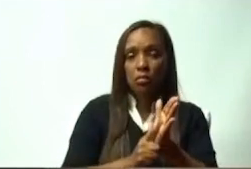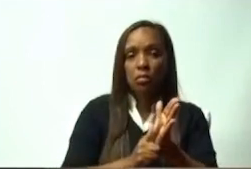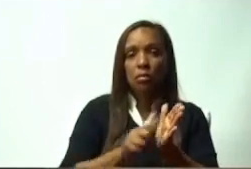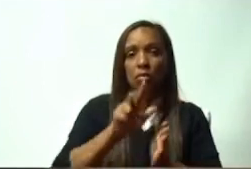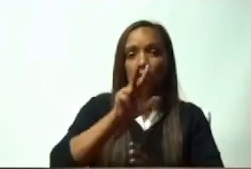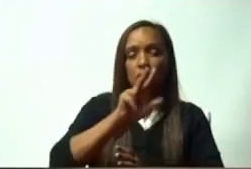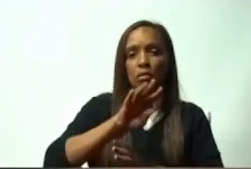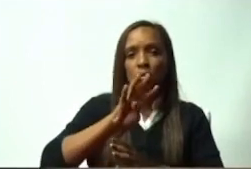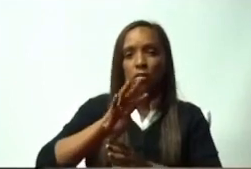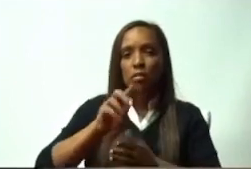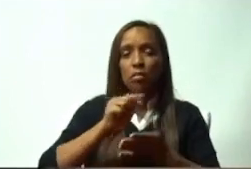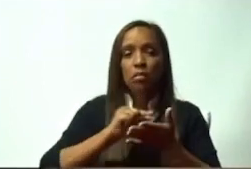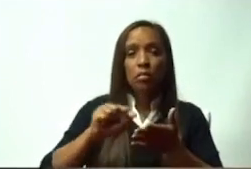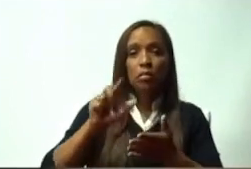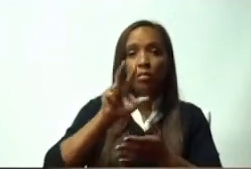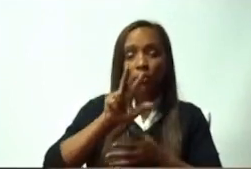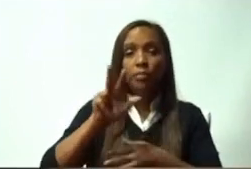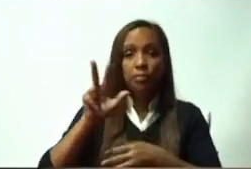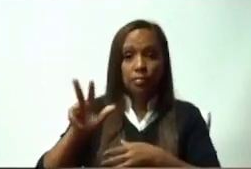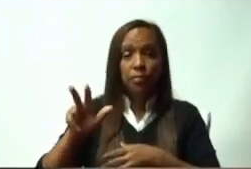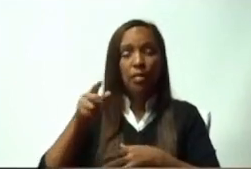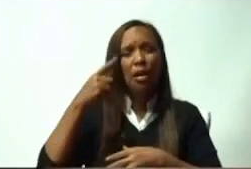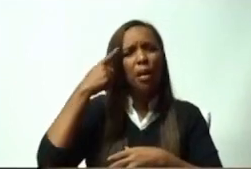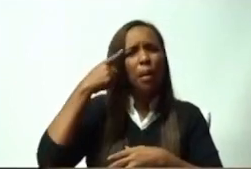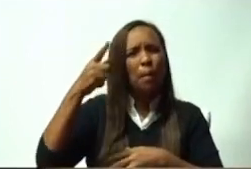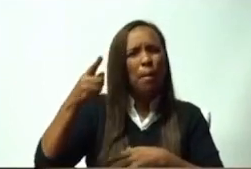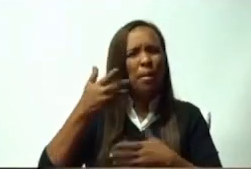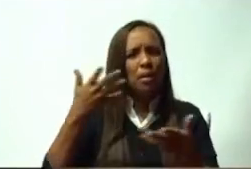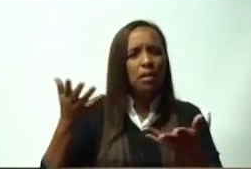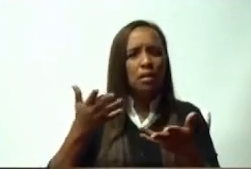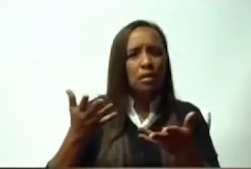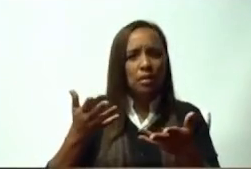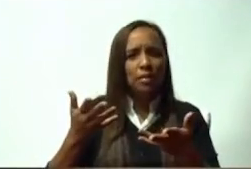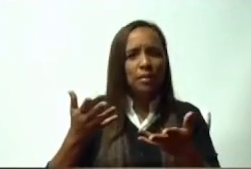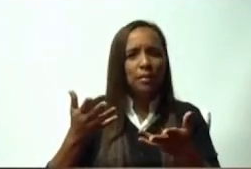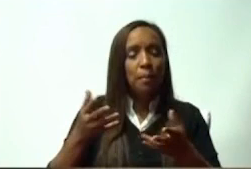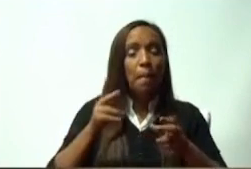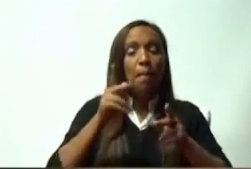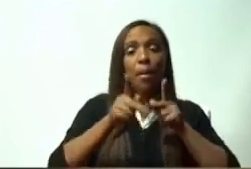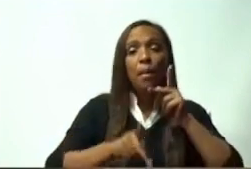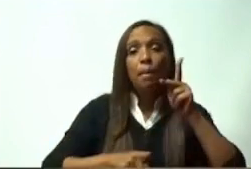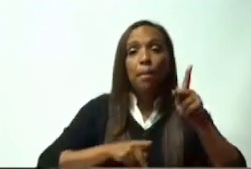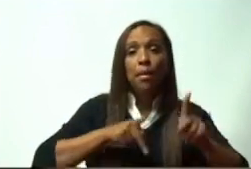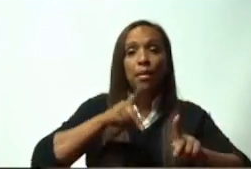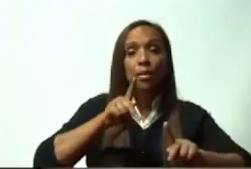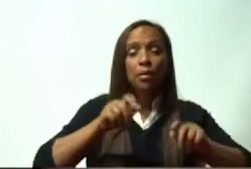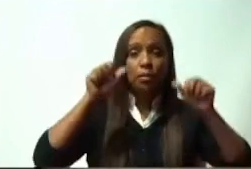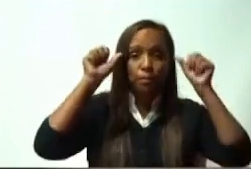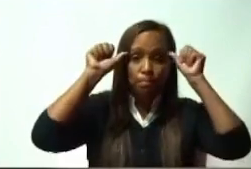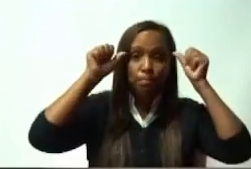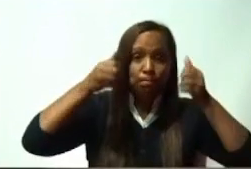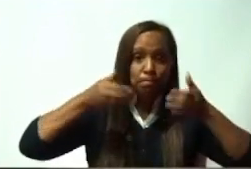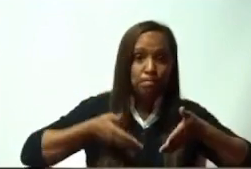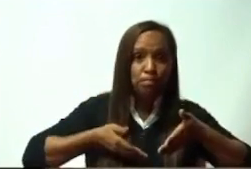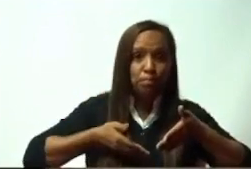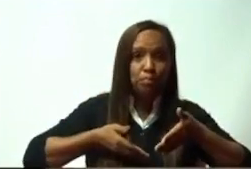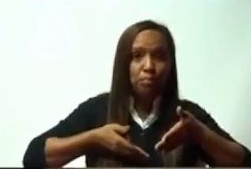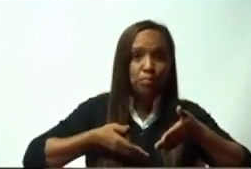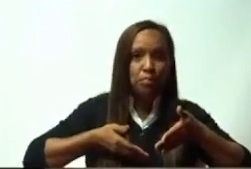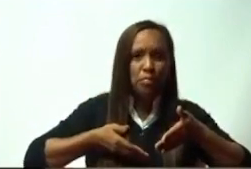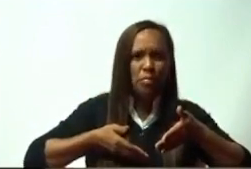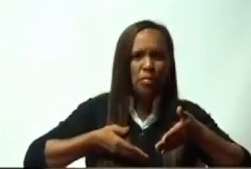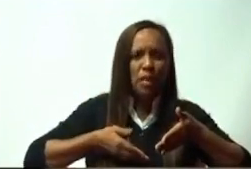y Protección para las Personas con Trastornos del Espectro Autista. Esa ley fue publicada,